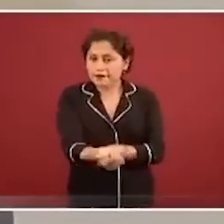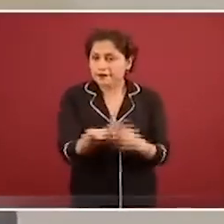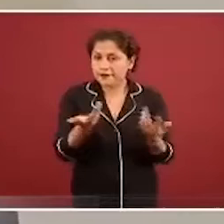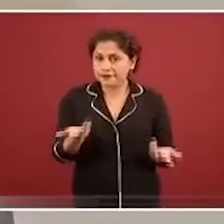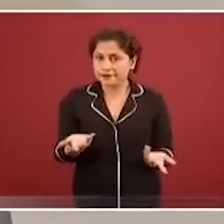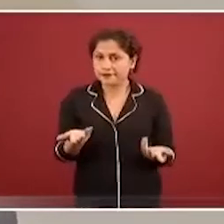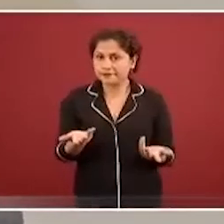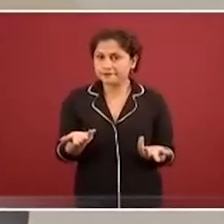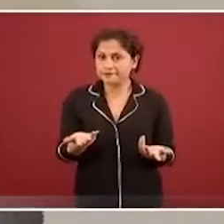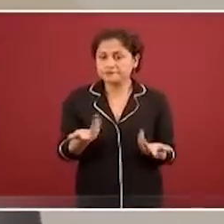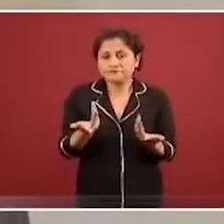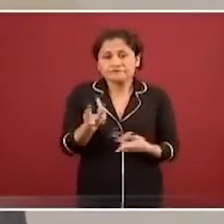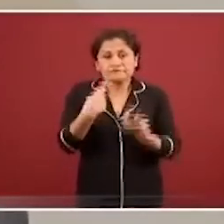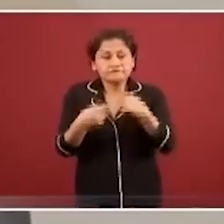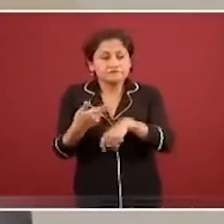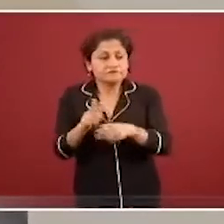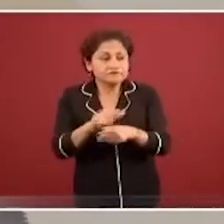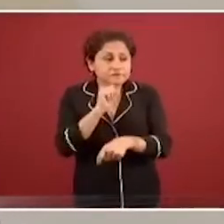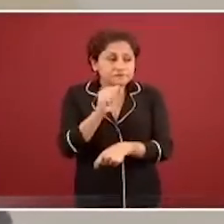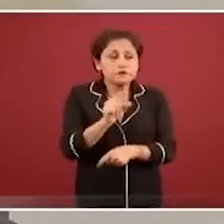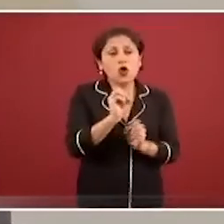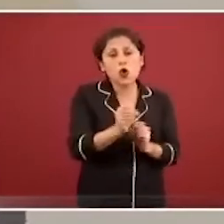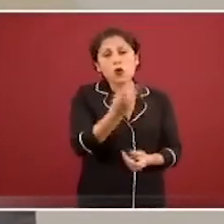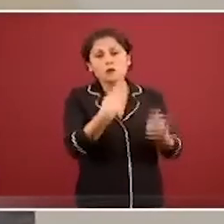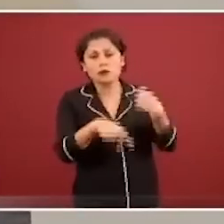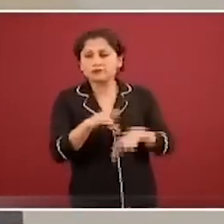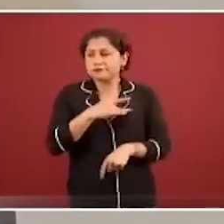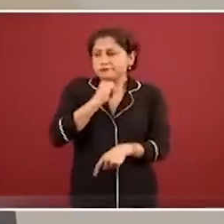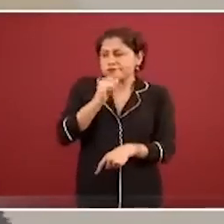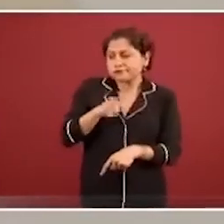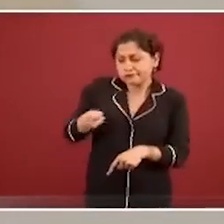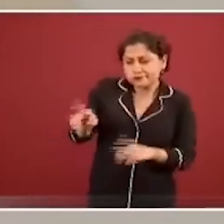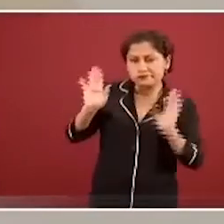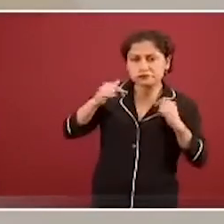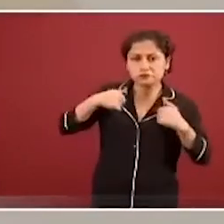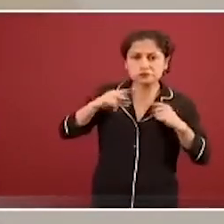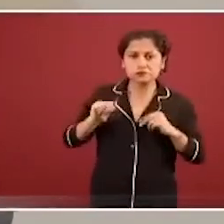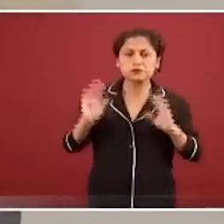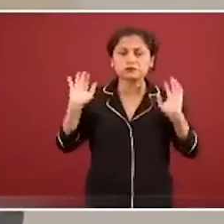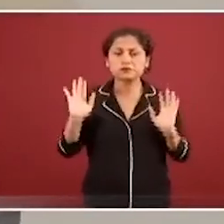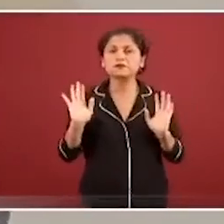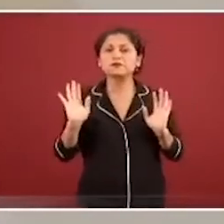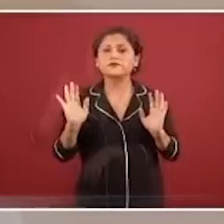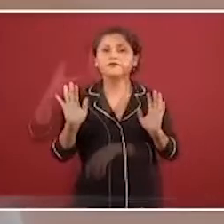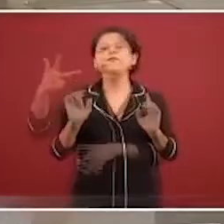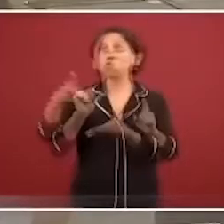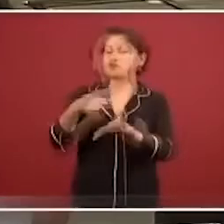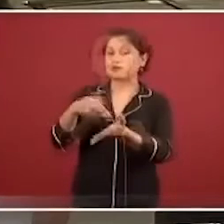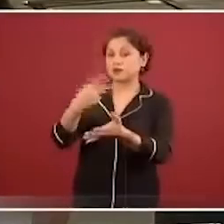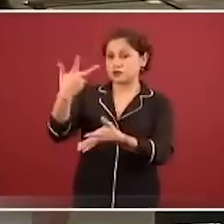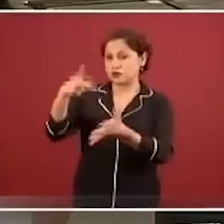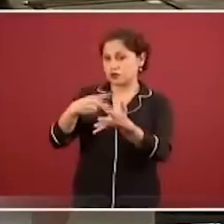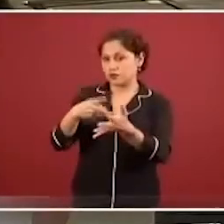tenían síntomas en el momento de la consulta, que su médico no identificó, que cumplían la definición de caso, etcétera.